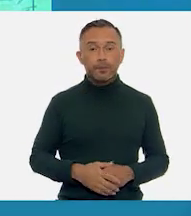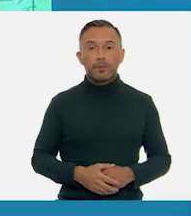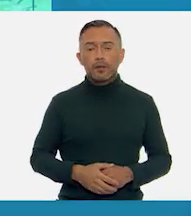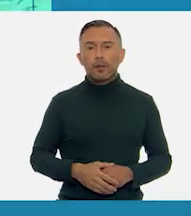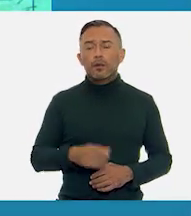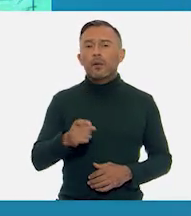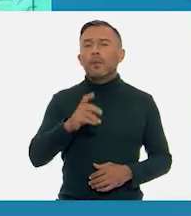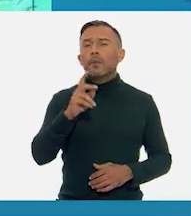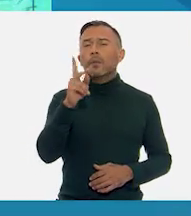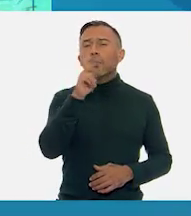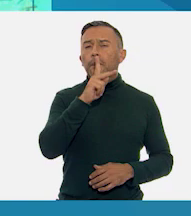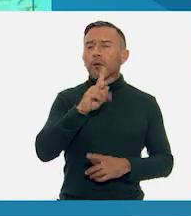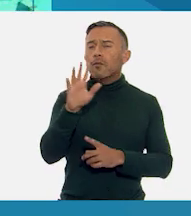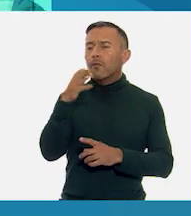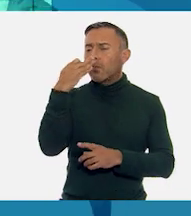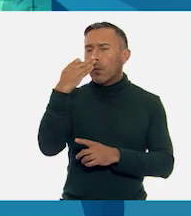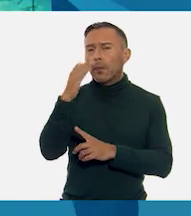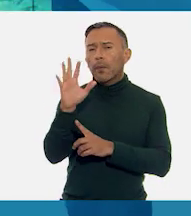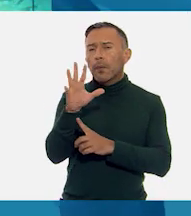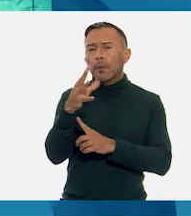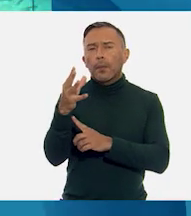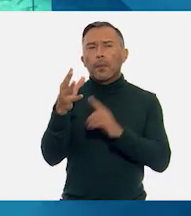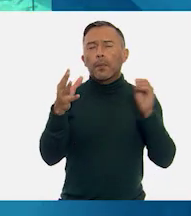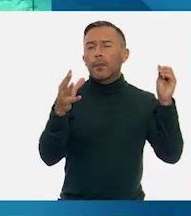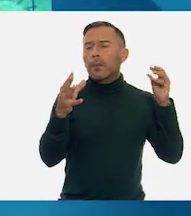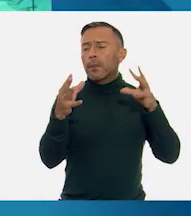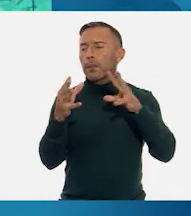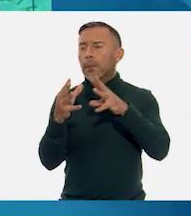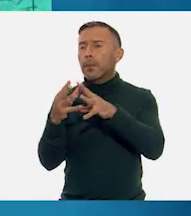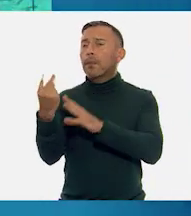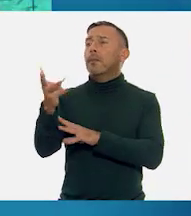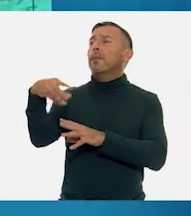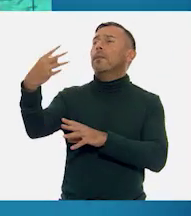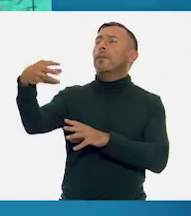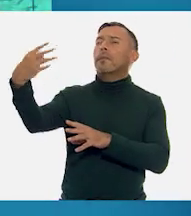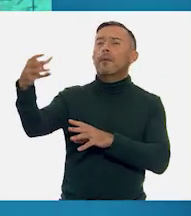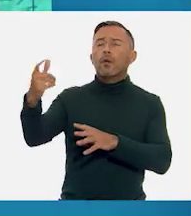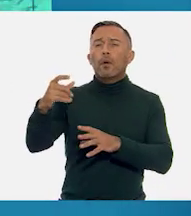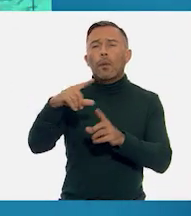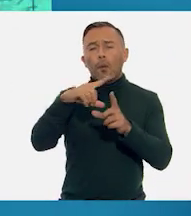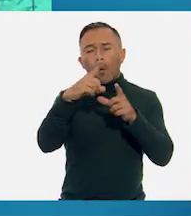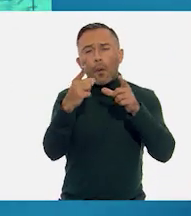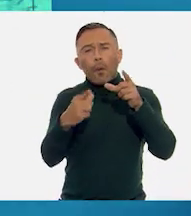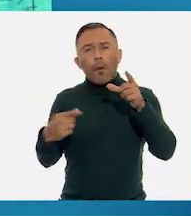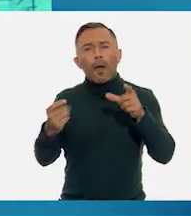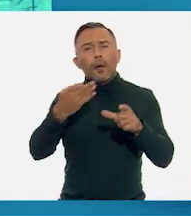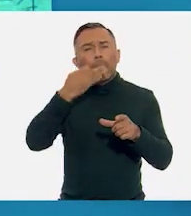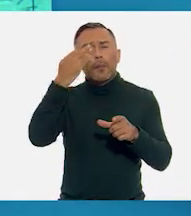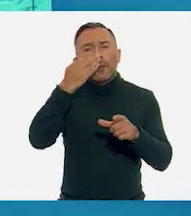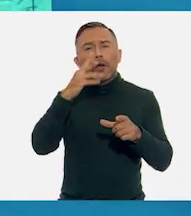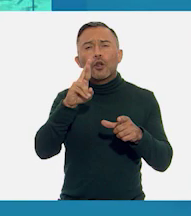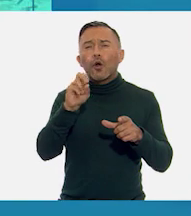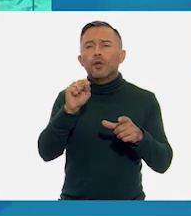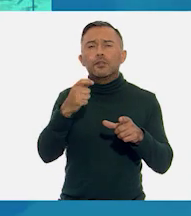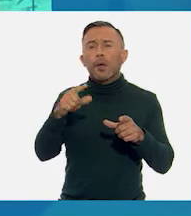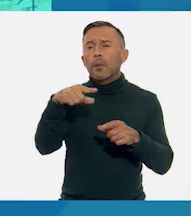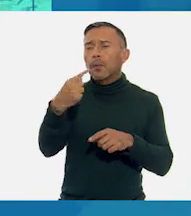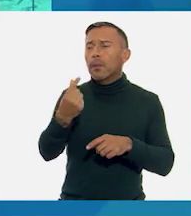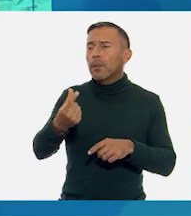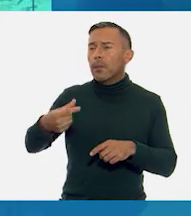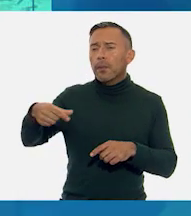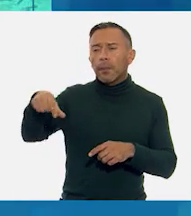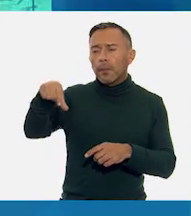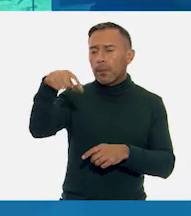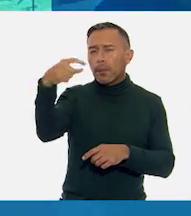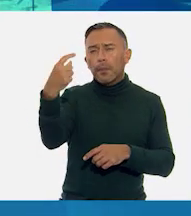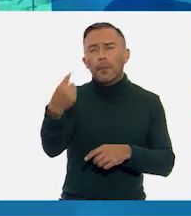la sola flor que respetó el estío, hoja de rosa que comulga el río, aroma dócil que